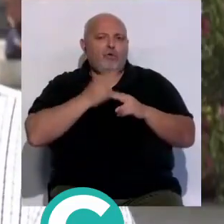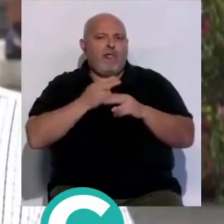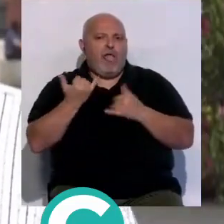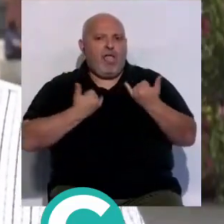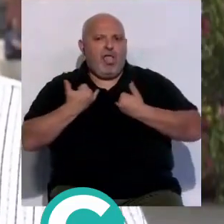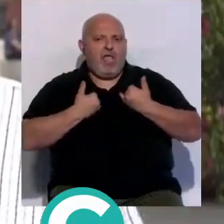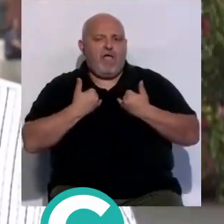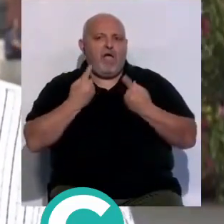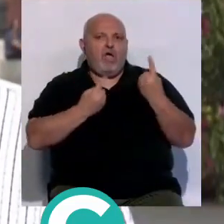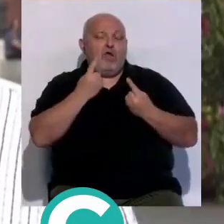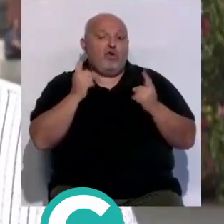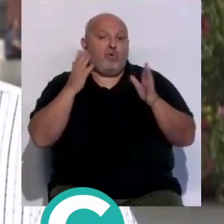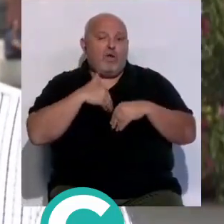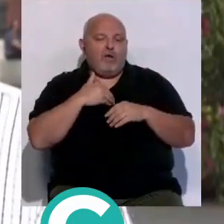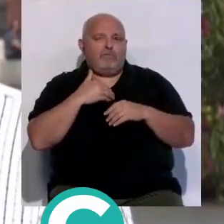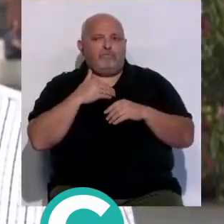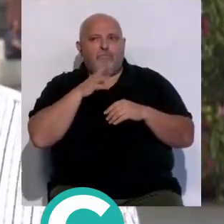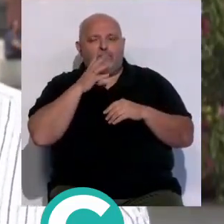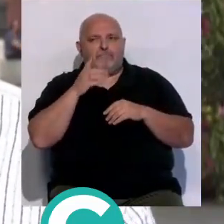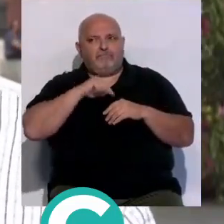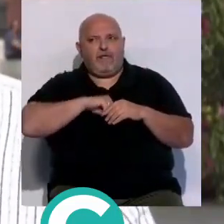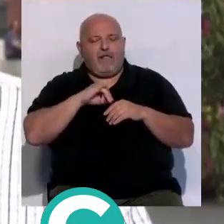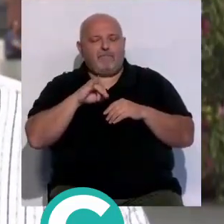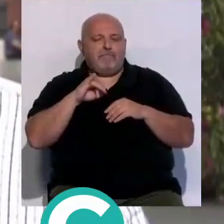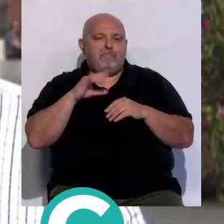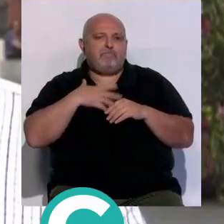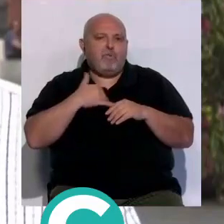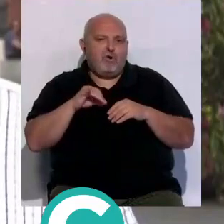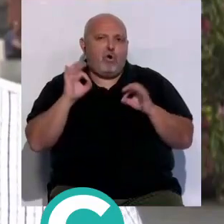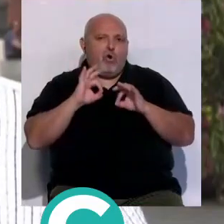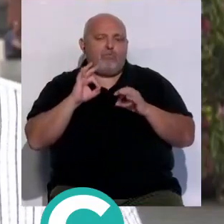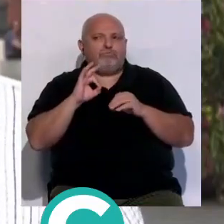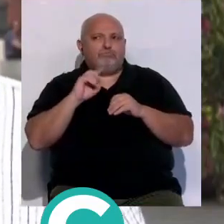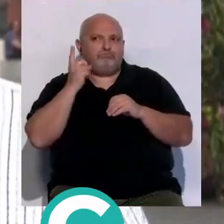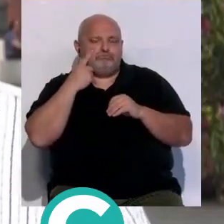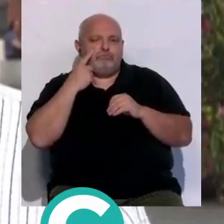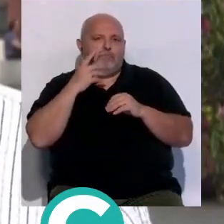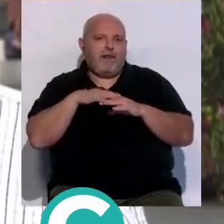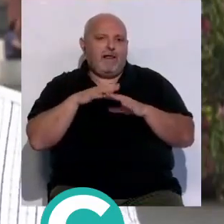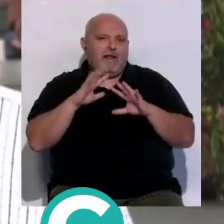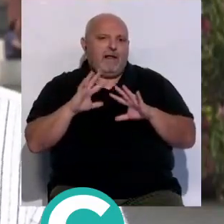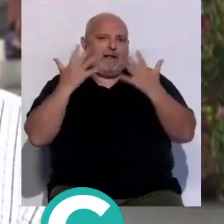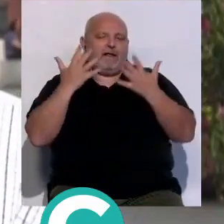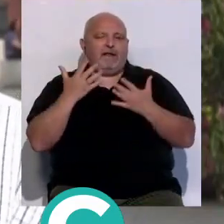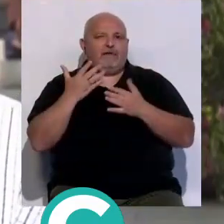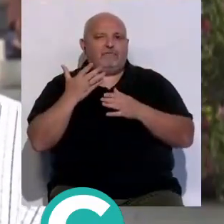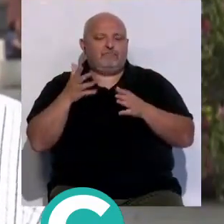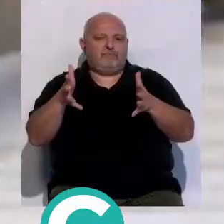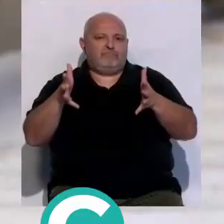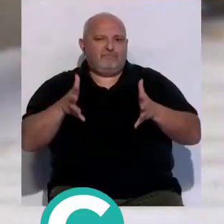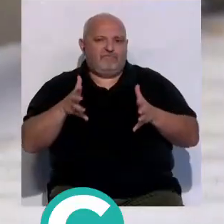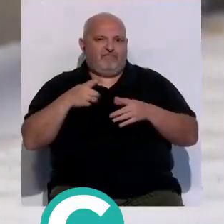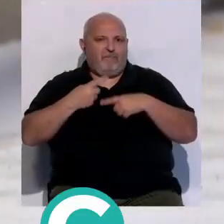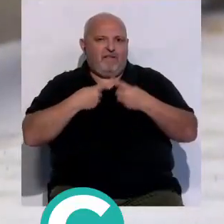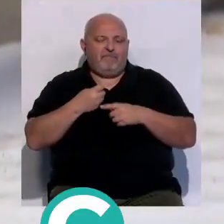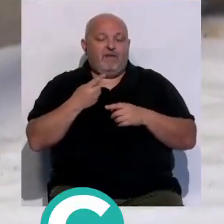y apellido y los que no pues han quedado con la satisfacción de que se ha hecho lo posible o lo imposible para conseguir esos restos de sus familiares